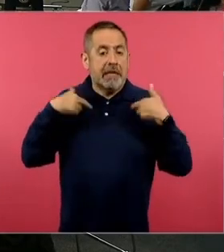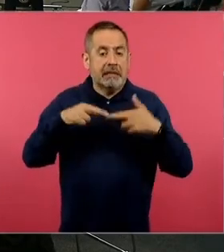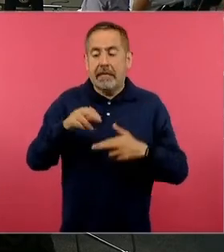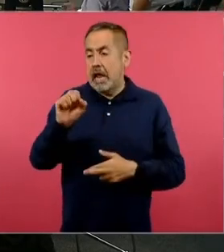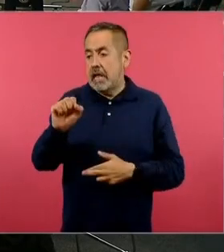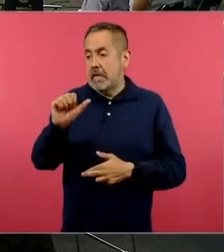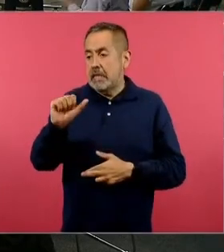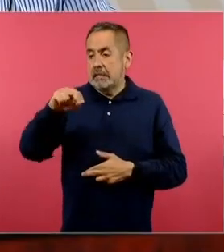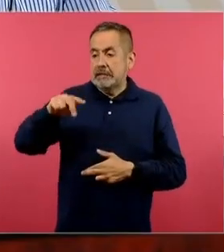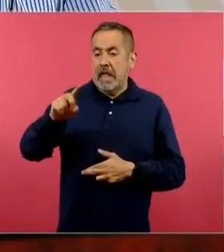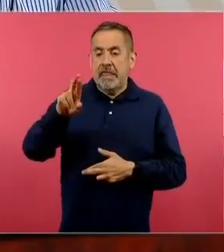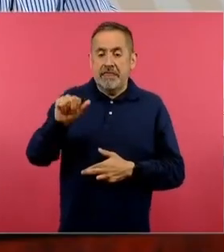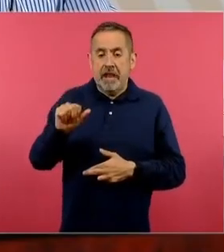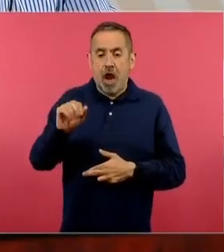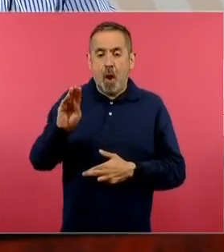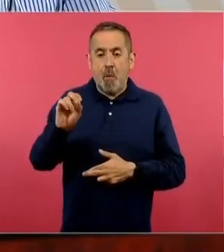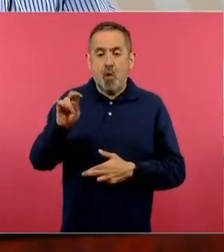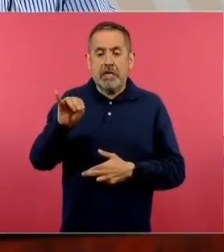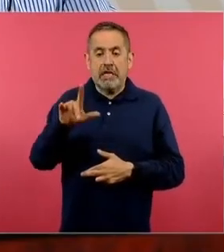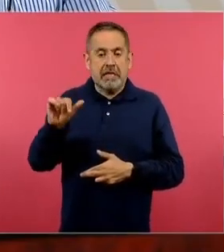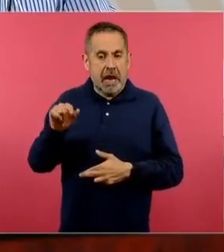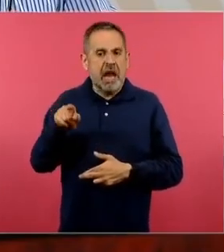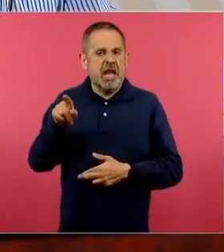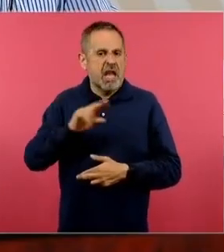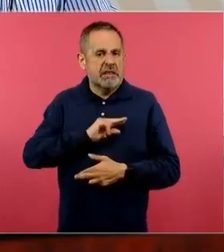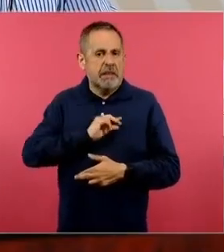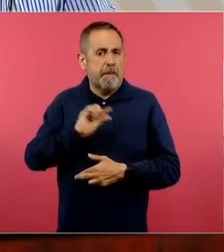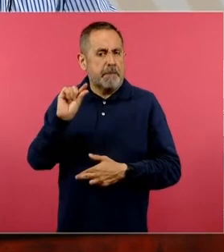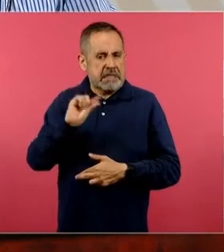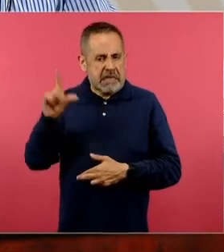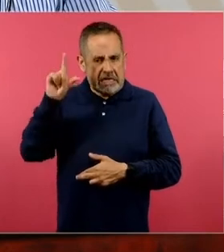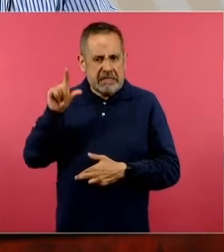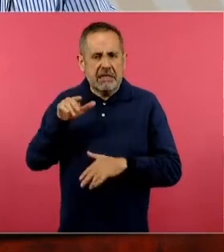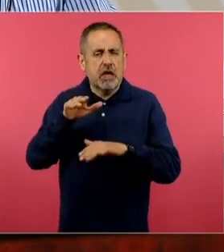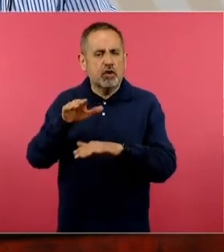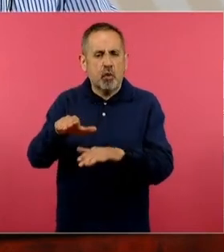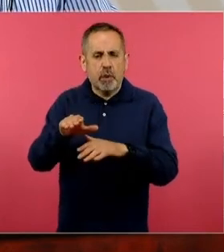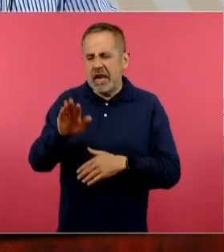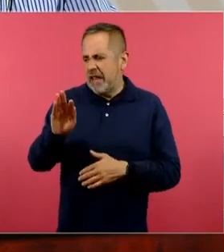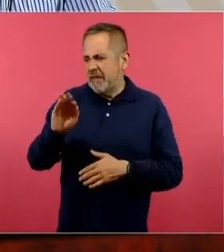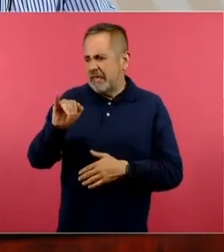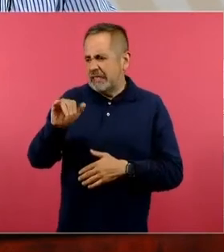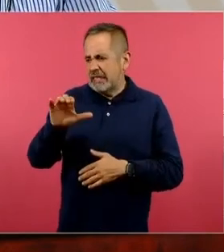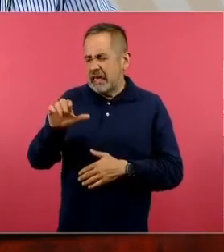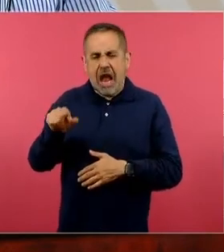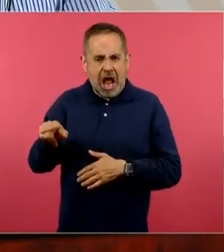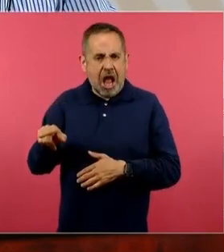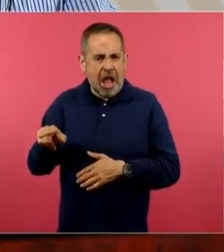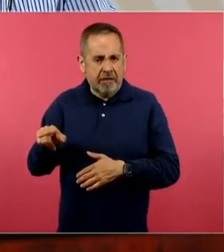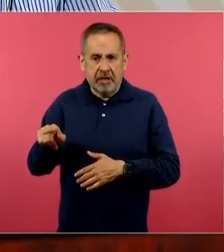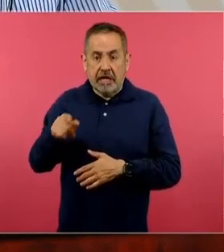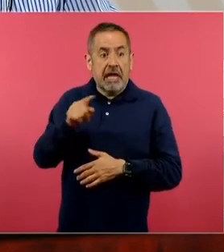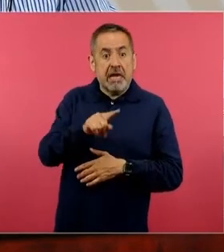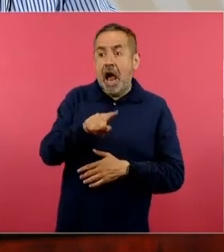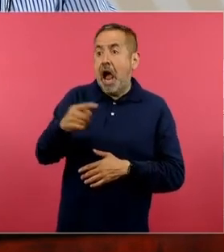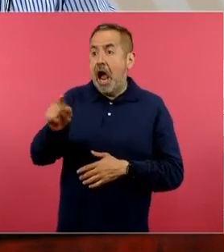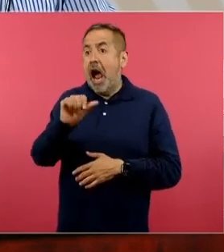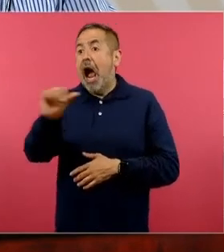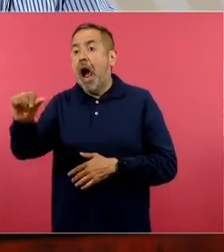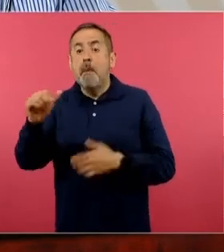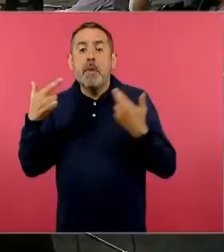Bonilla Mesa. Ella es especialista en didáctica de la física, es formadora de docentes.